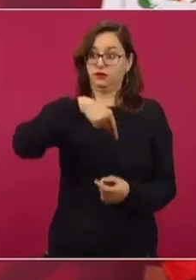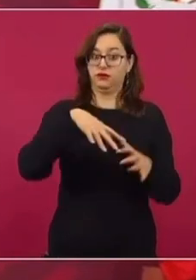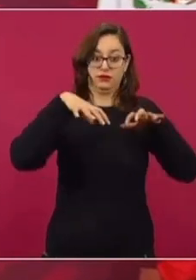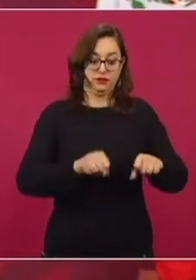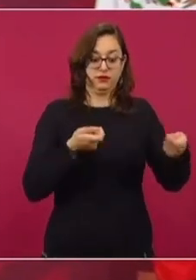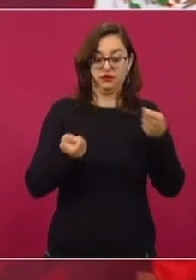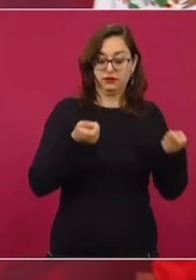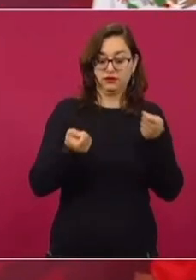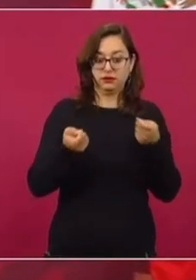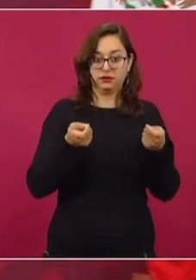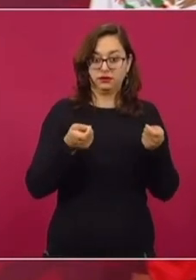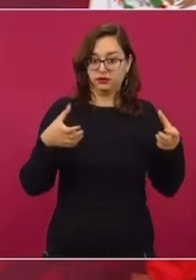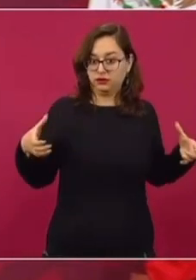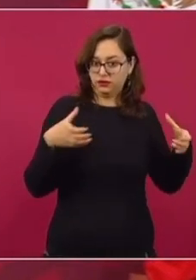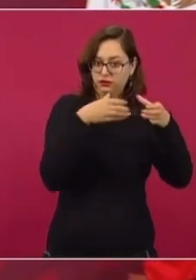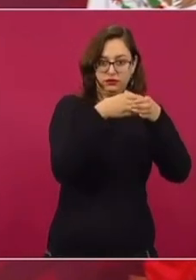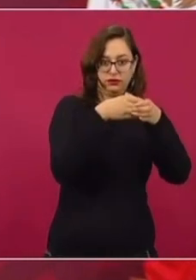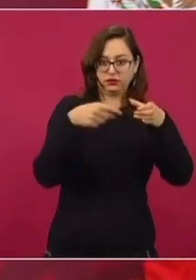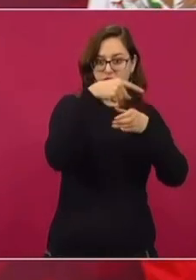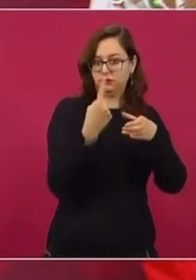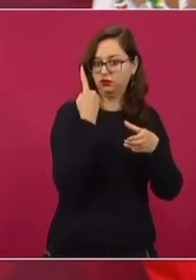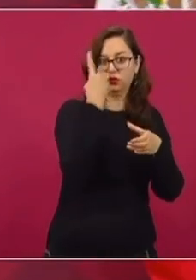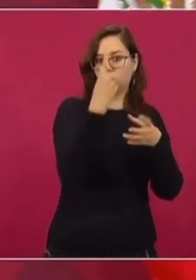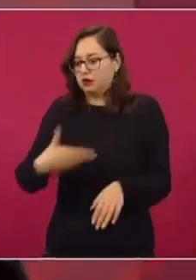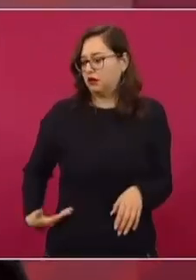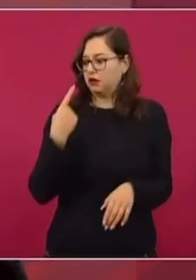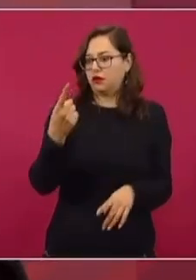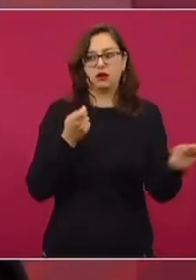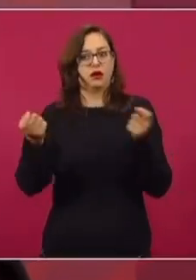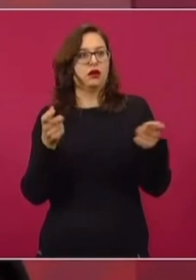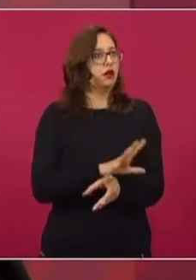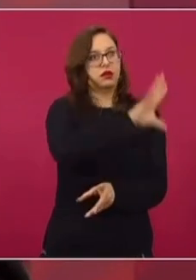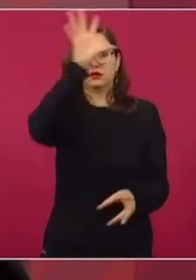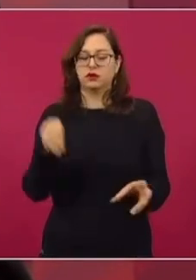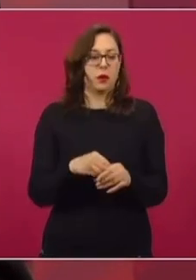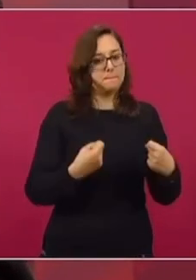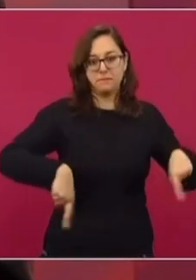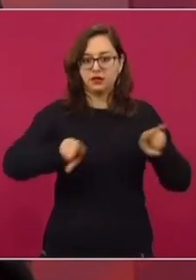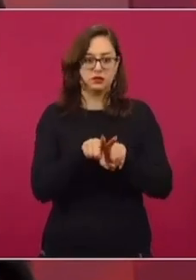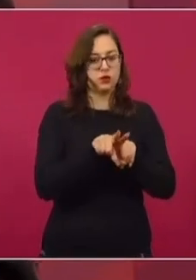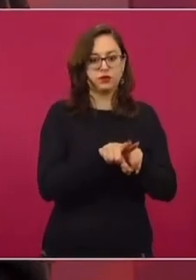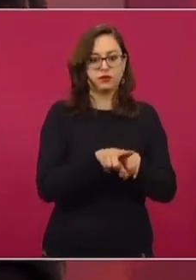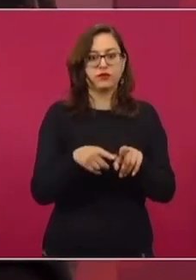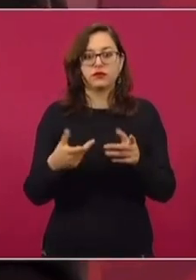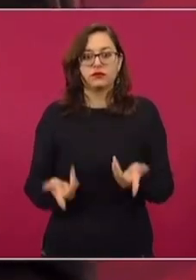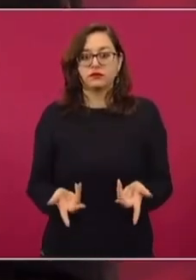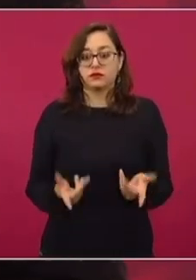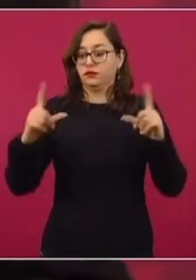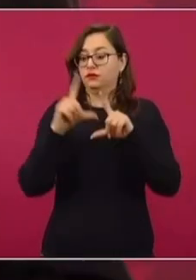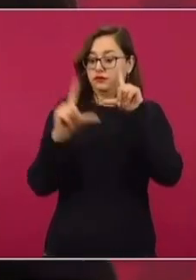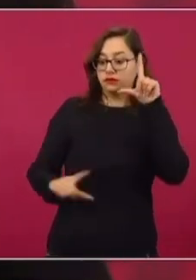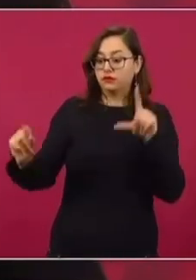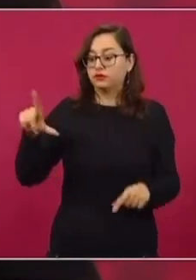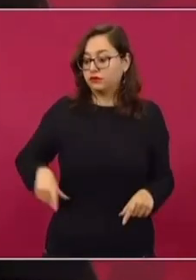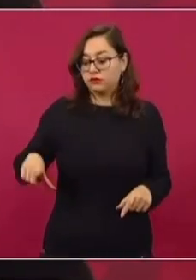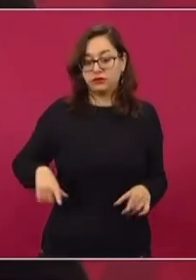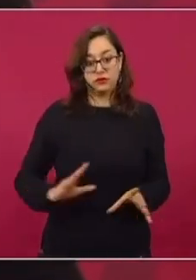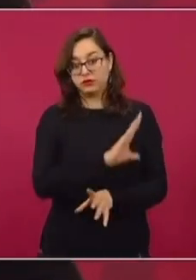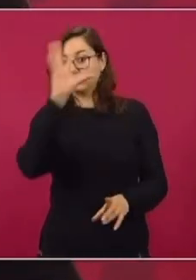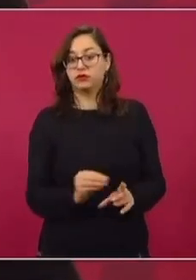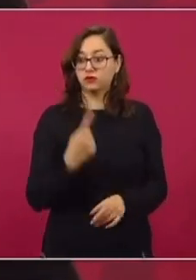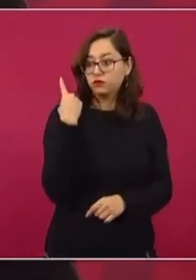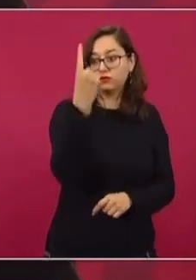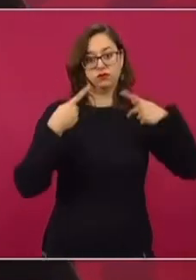el poder estaba concentrado en una persona. México, en lo público, era país de un solo hombre.